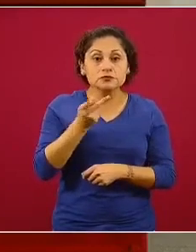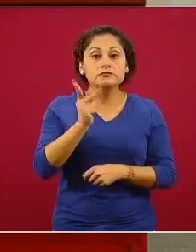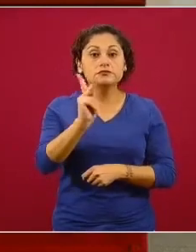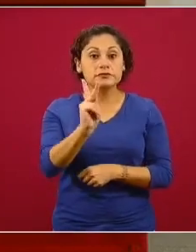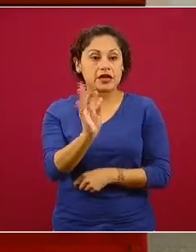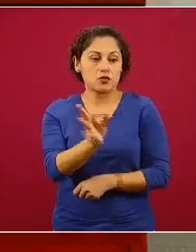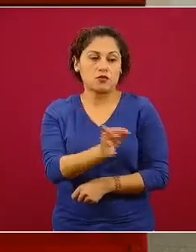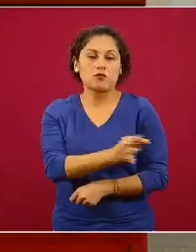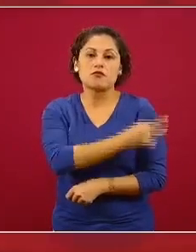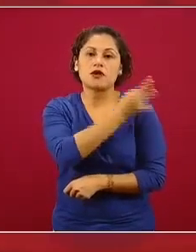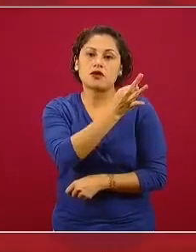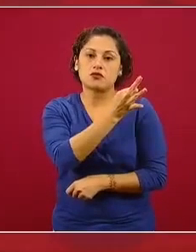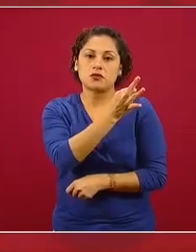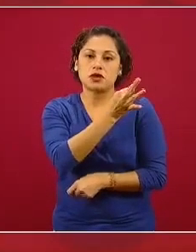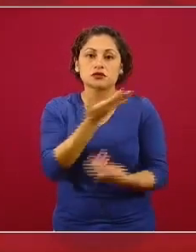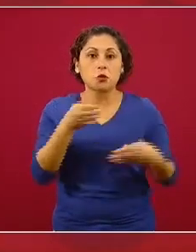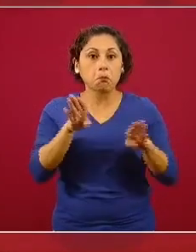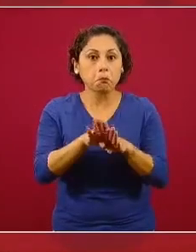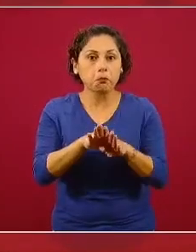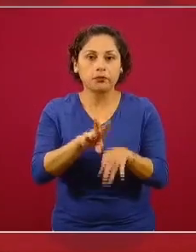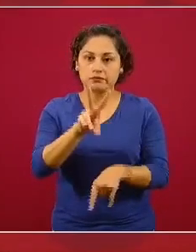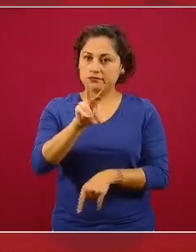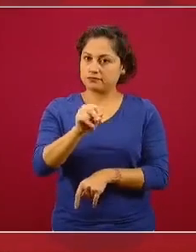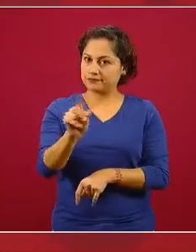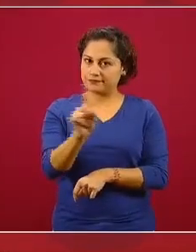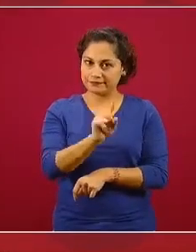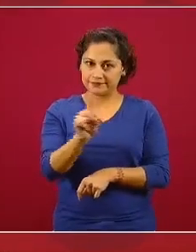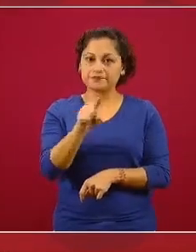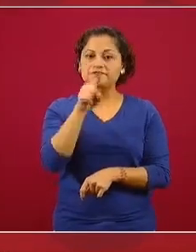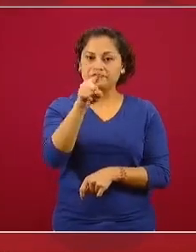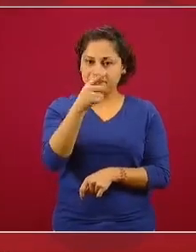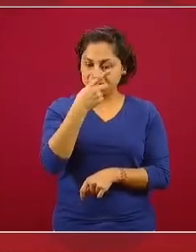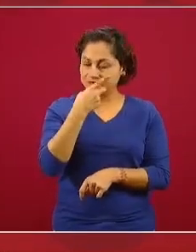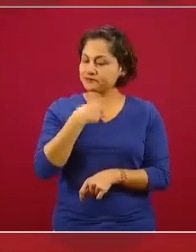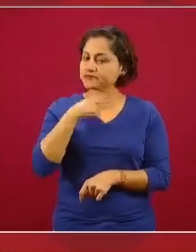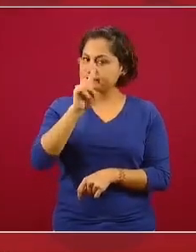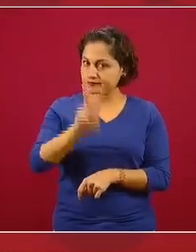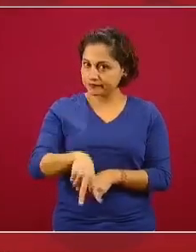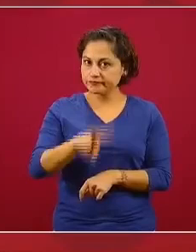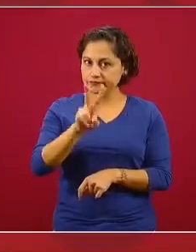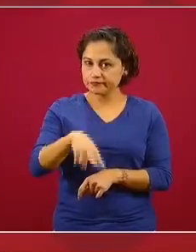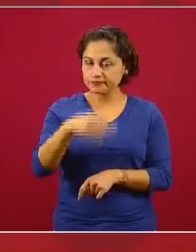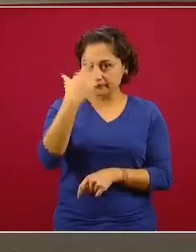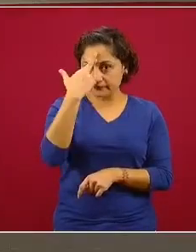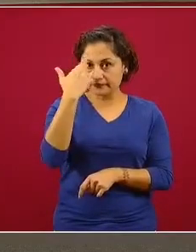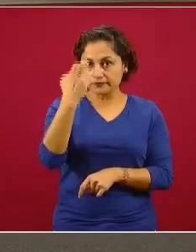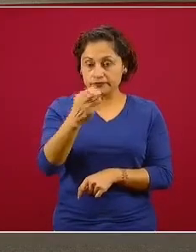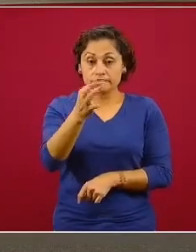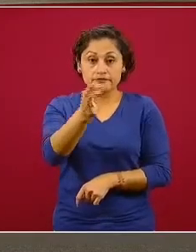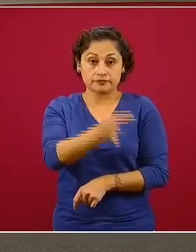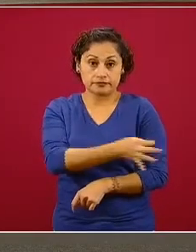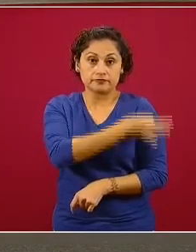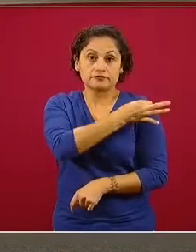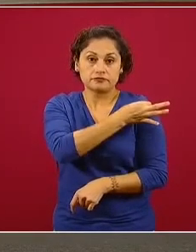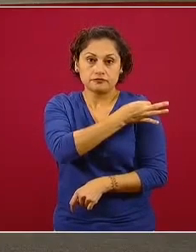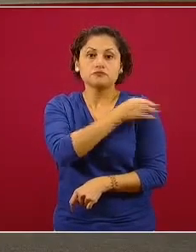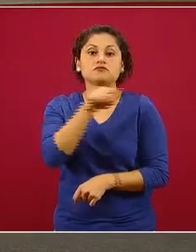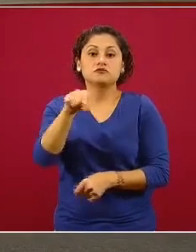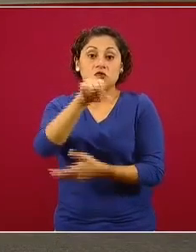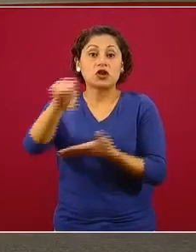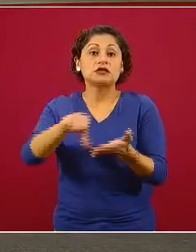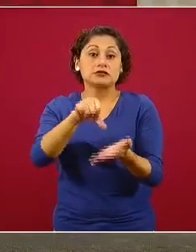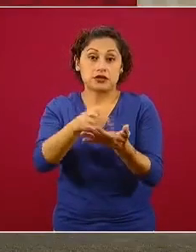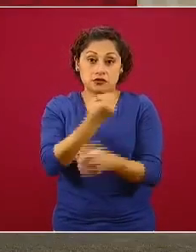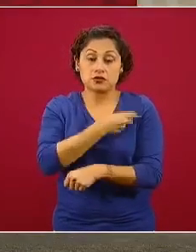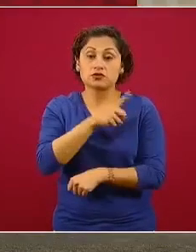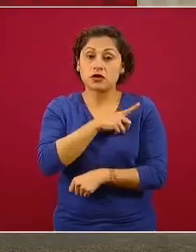vacunación se haya interrumpido. Y como usted bien señala, Sofía, la vacunación, las vacunas están disponibles en los centros de